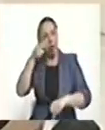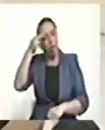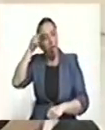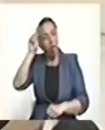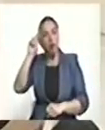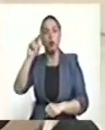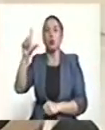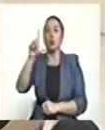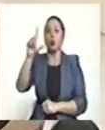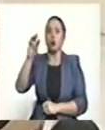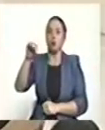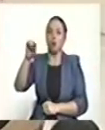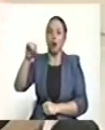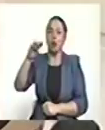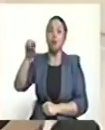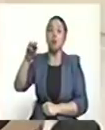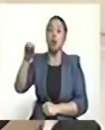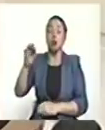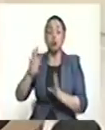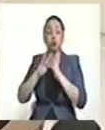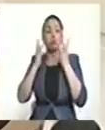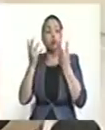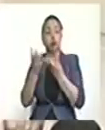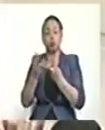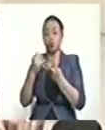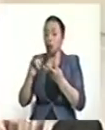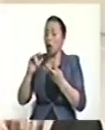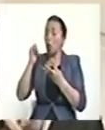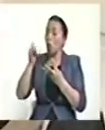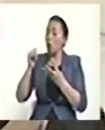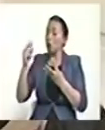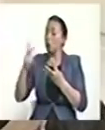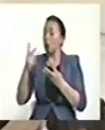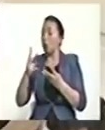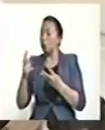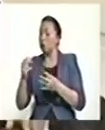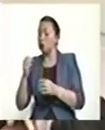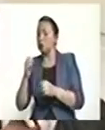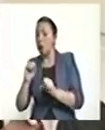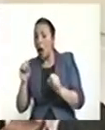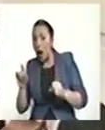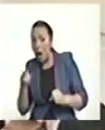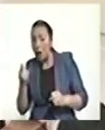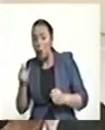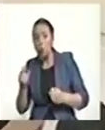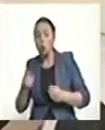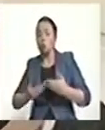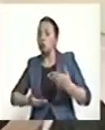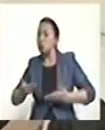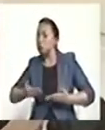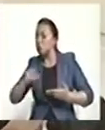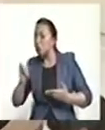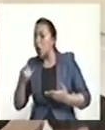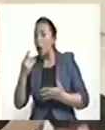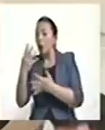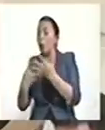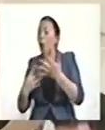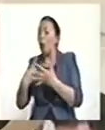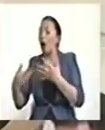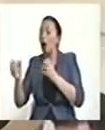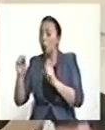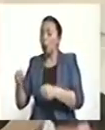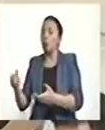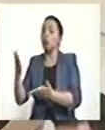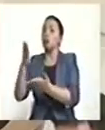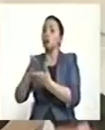están lunes, martes y miércoles en el Congreso y el resto de la semana prestando algún tipo de pena simbólica con horario. Es decir, pueden ir